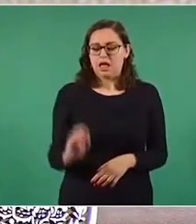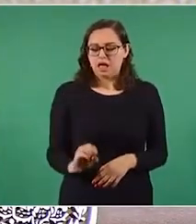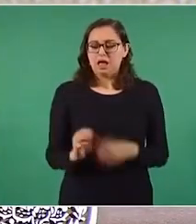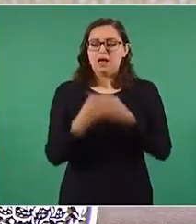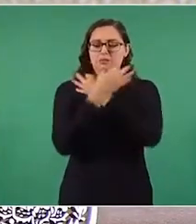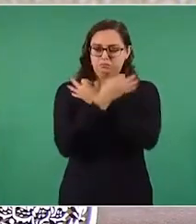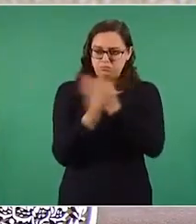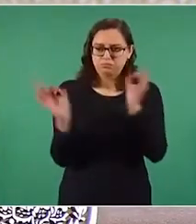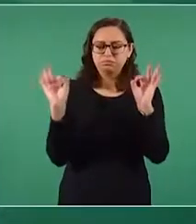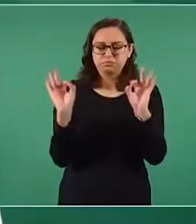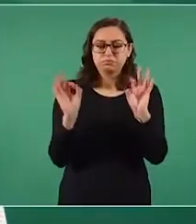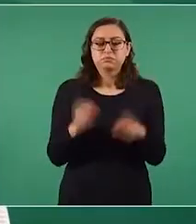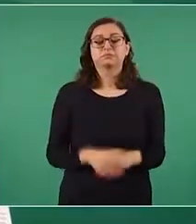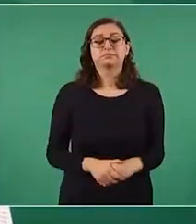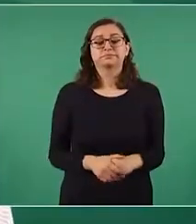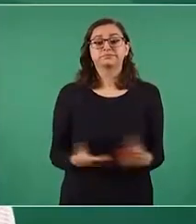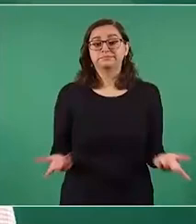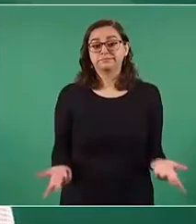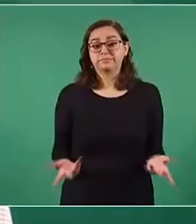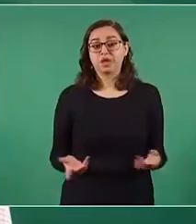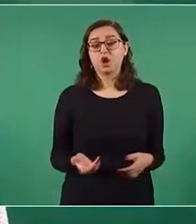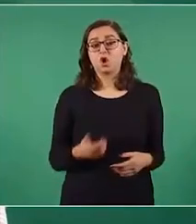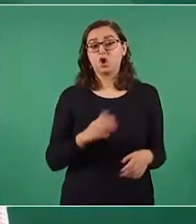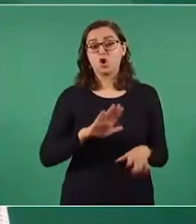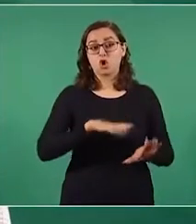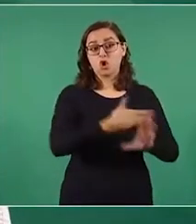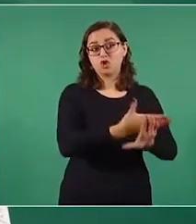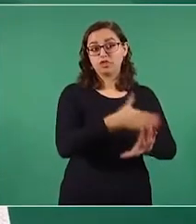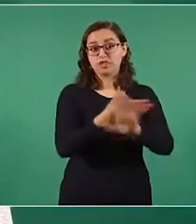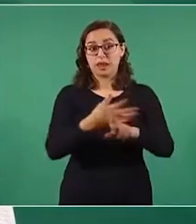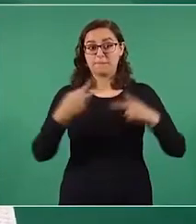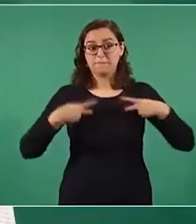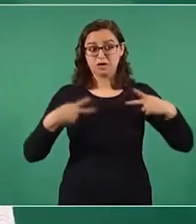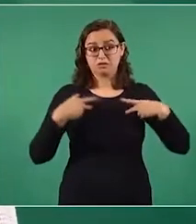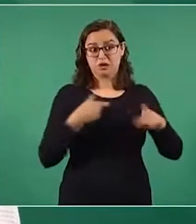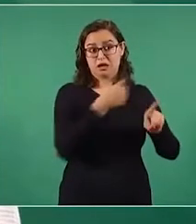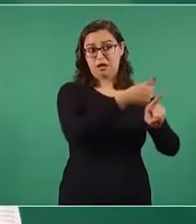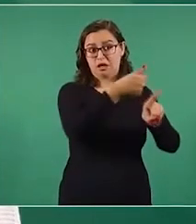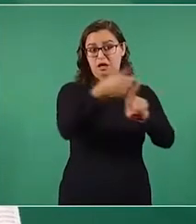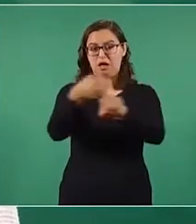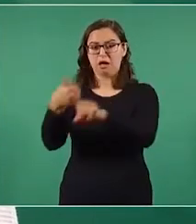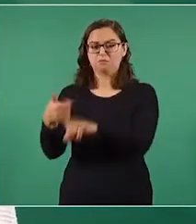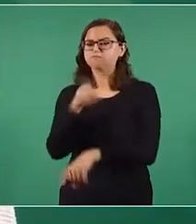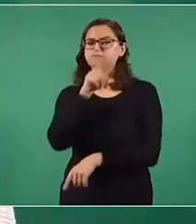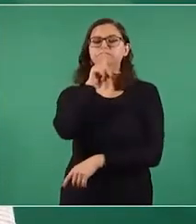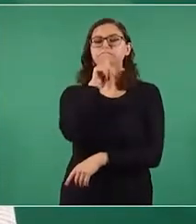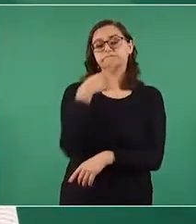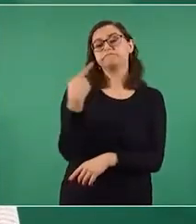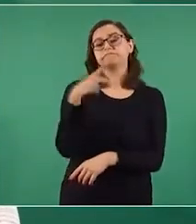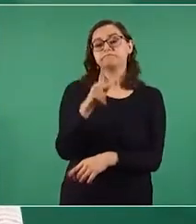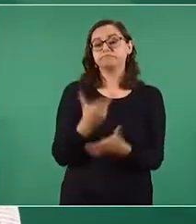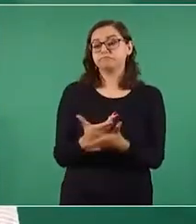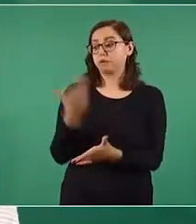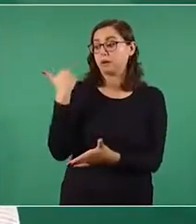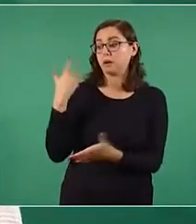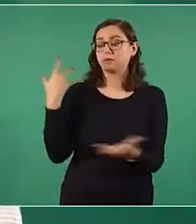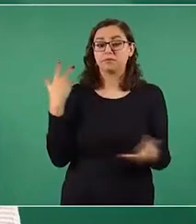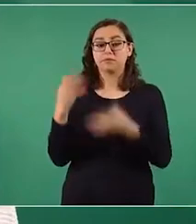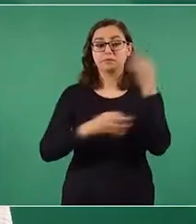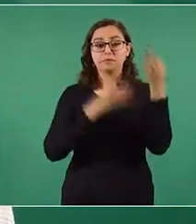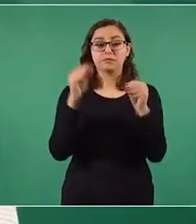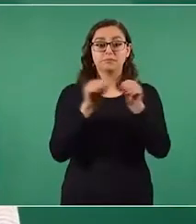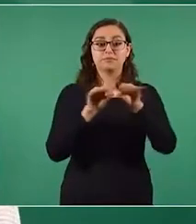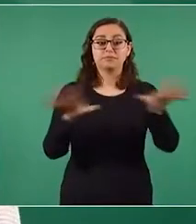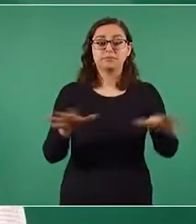pero en días recientes algunos periodistas y conductores de noticias han afirmado con dolo que por la desaparición del